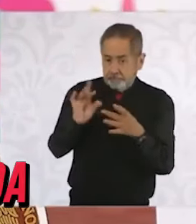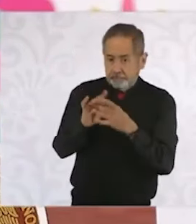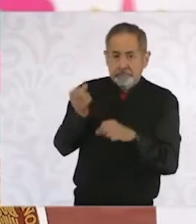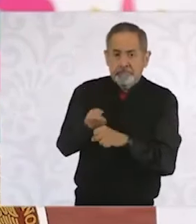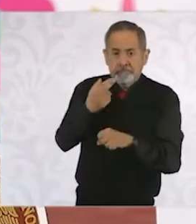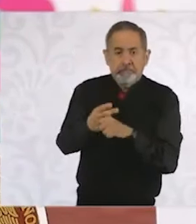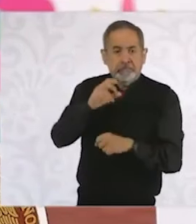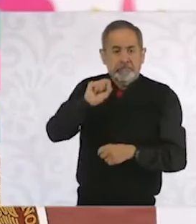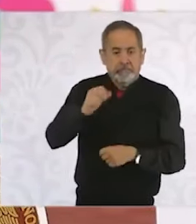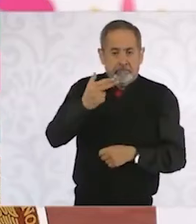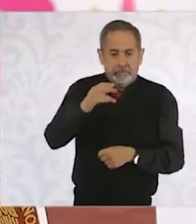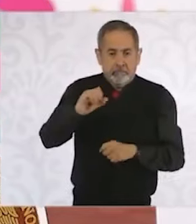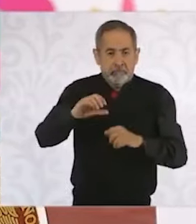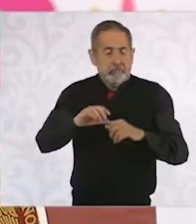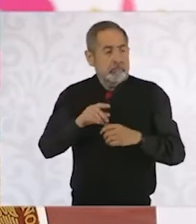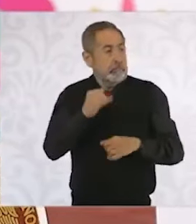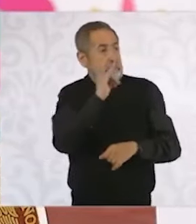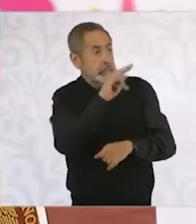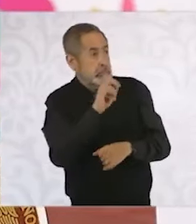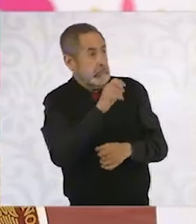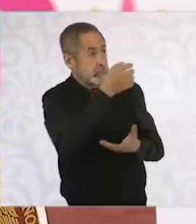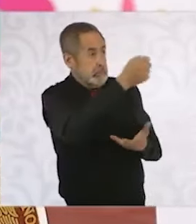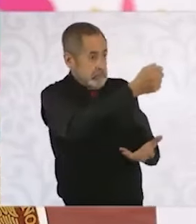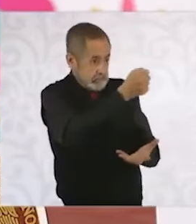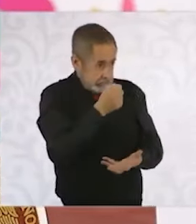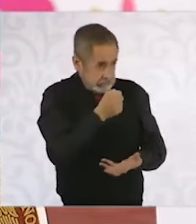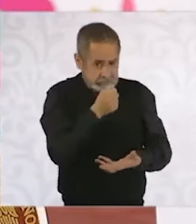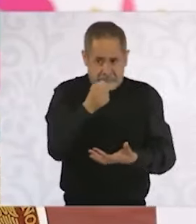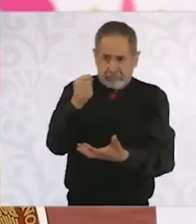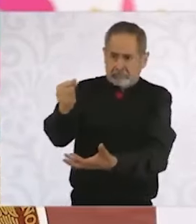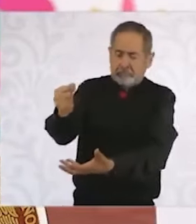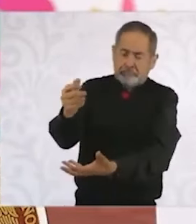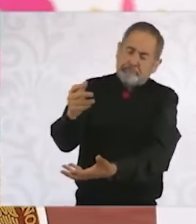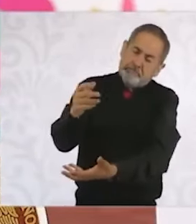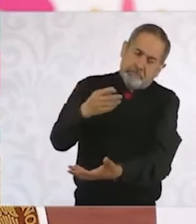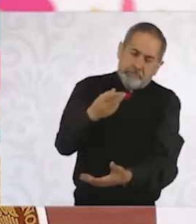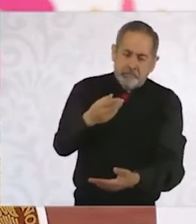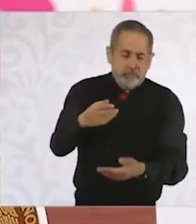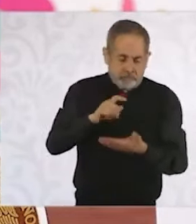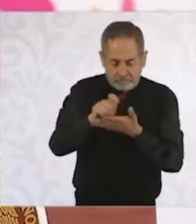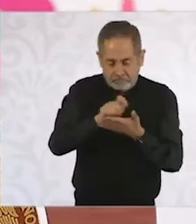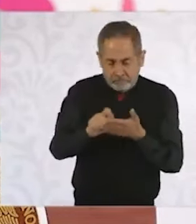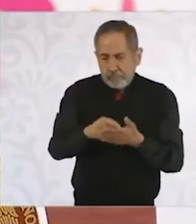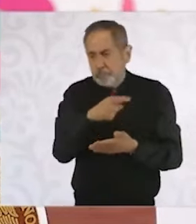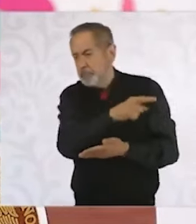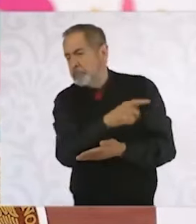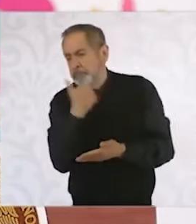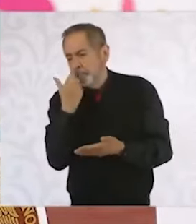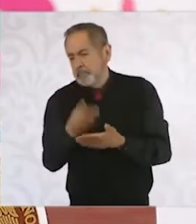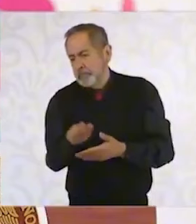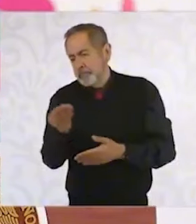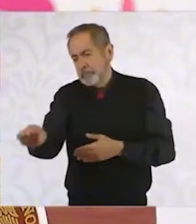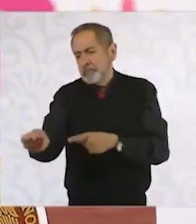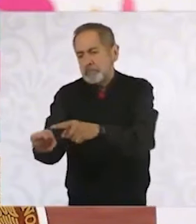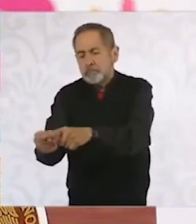Secretaría de Hacienda, el presupuesto que plantea el INE. Pero es un llamado al INE, a la racionalidad.